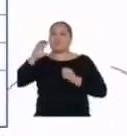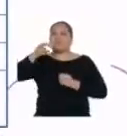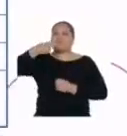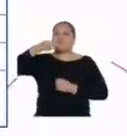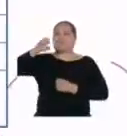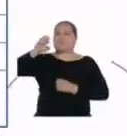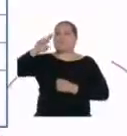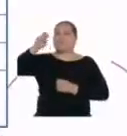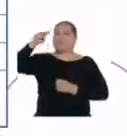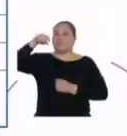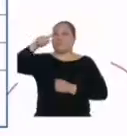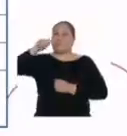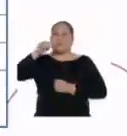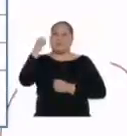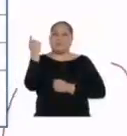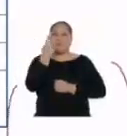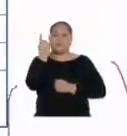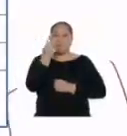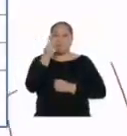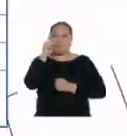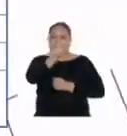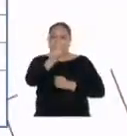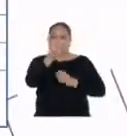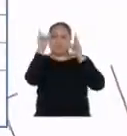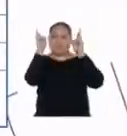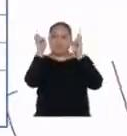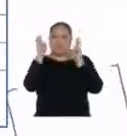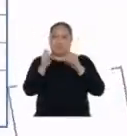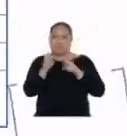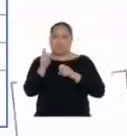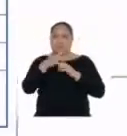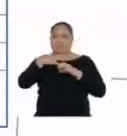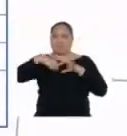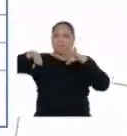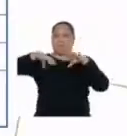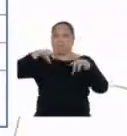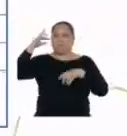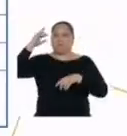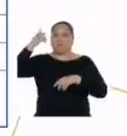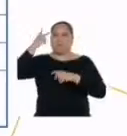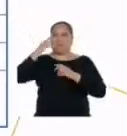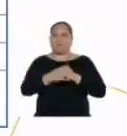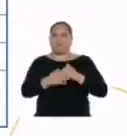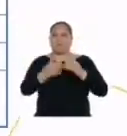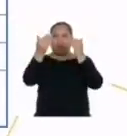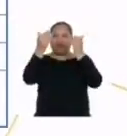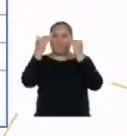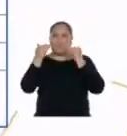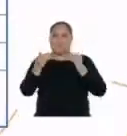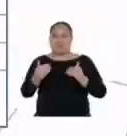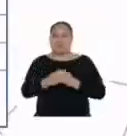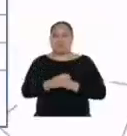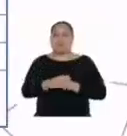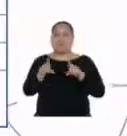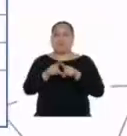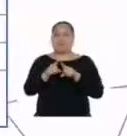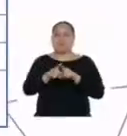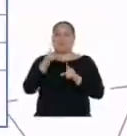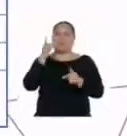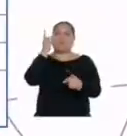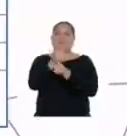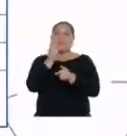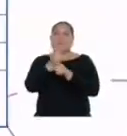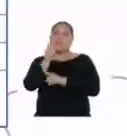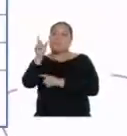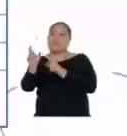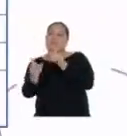coherente. Eso quiere decir que solo trabaje un tema, para no desconcertar. También debe ser adecuado para el público,